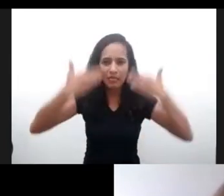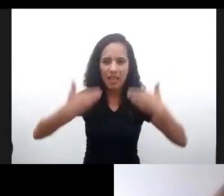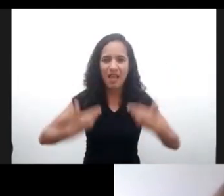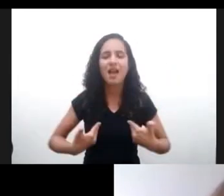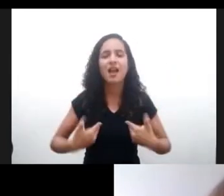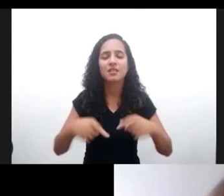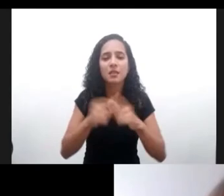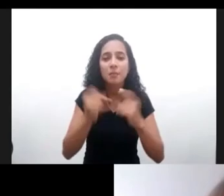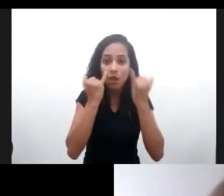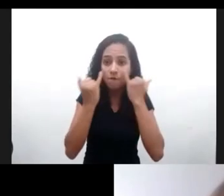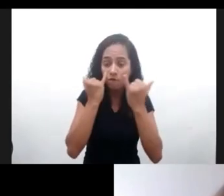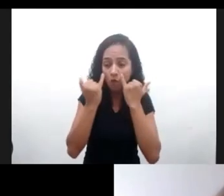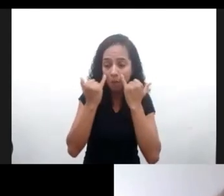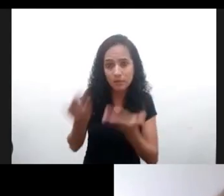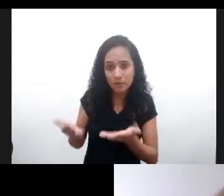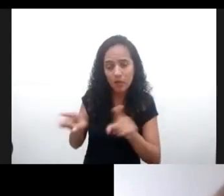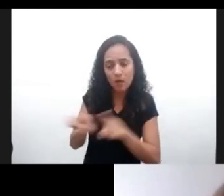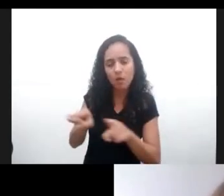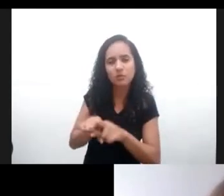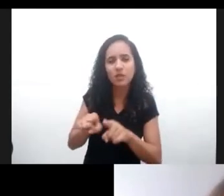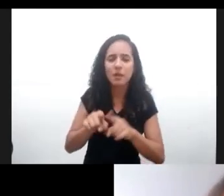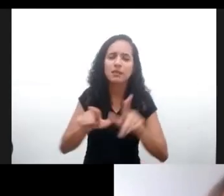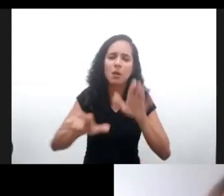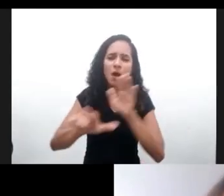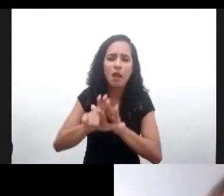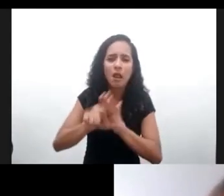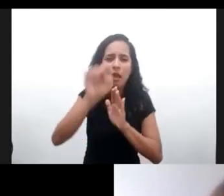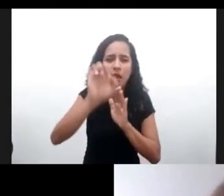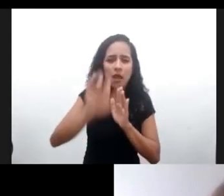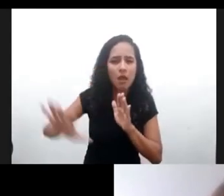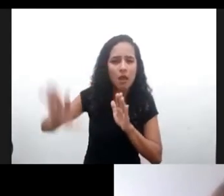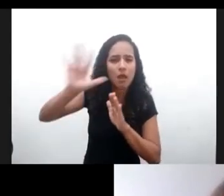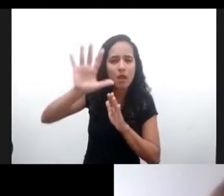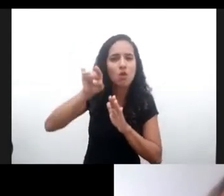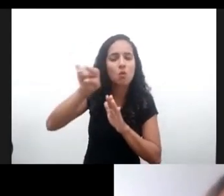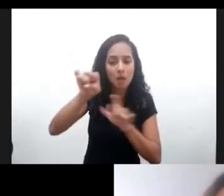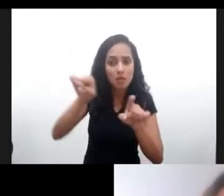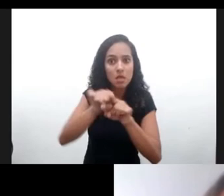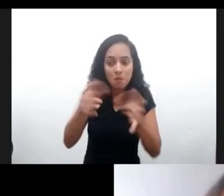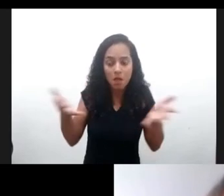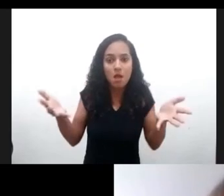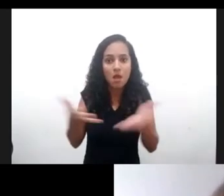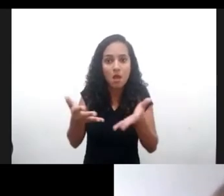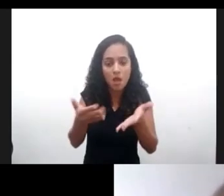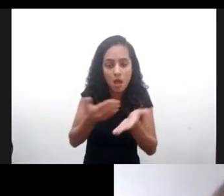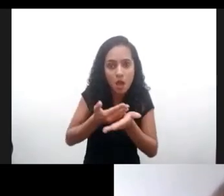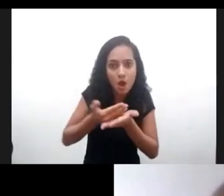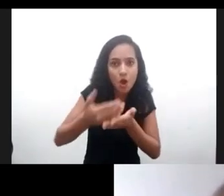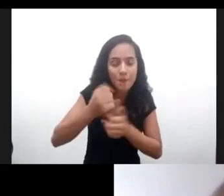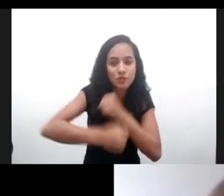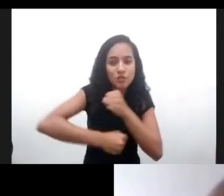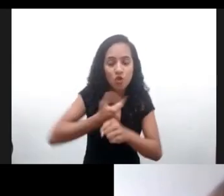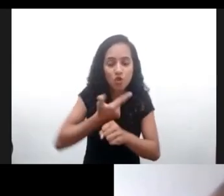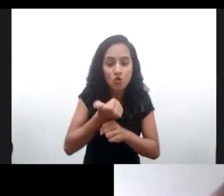que también tiene previsiones y entró en vigencia a partir de mayo del 2018, y tiene, como dije, previsiones